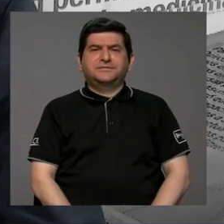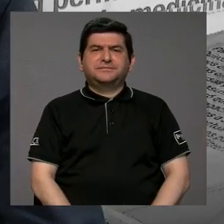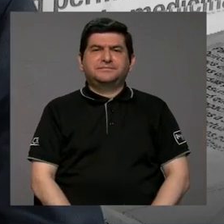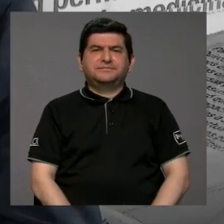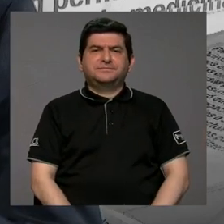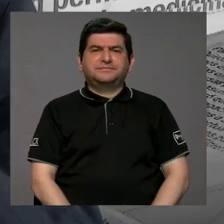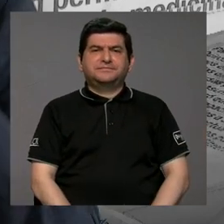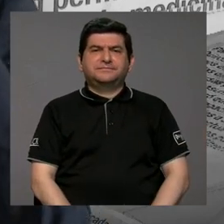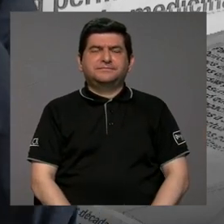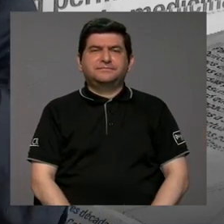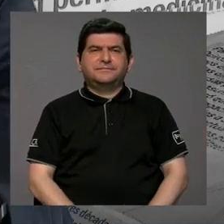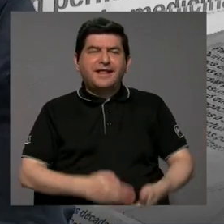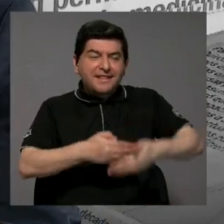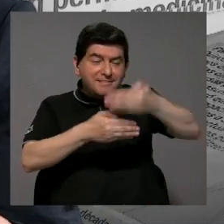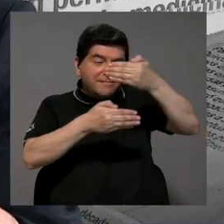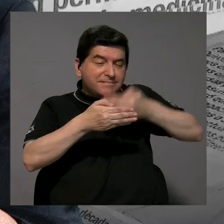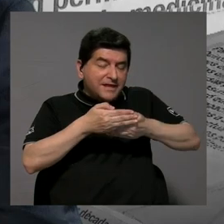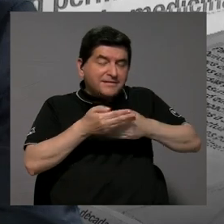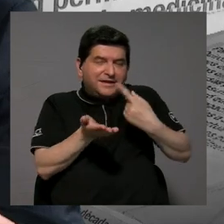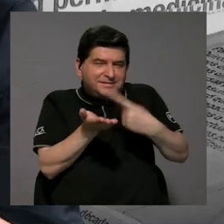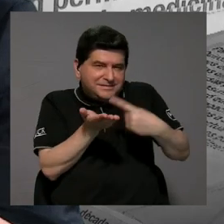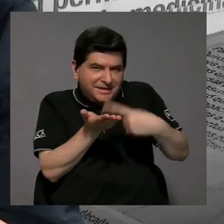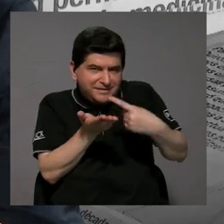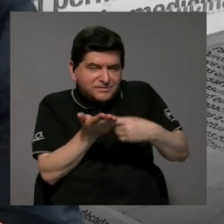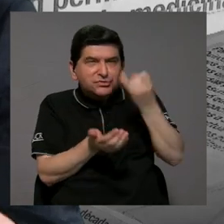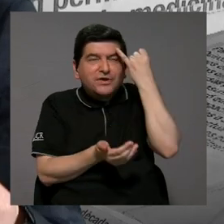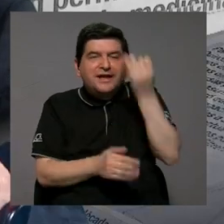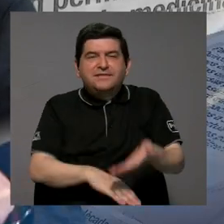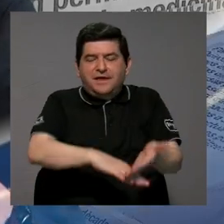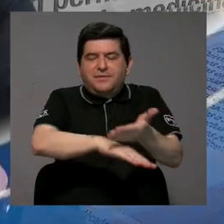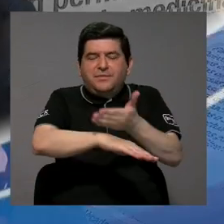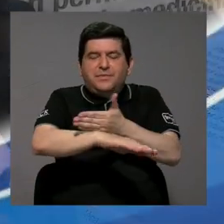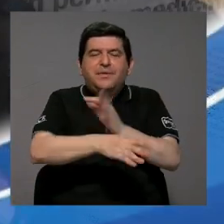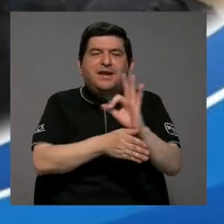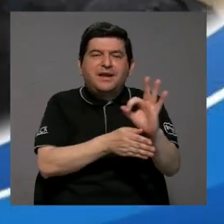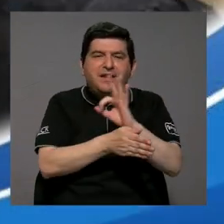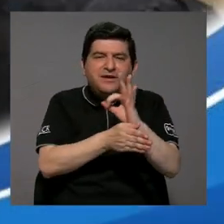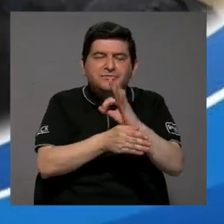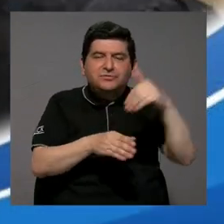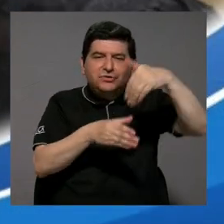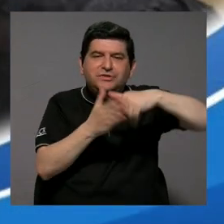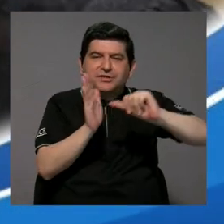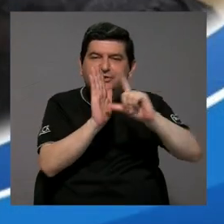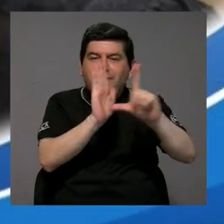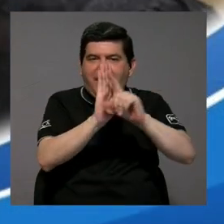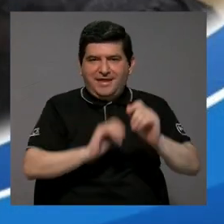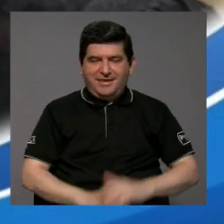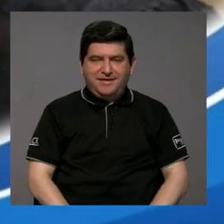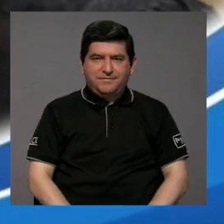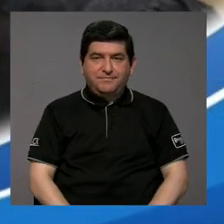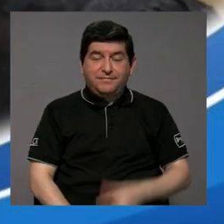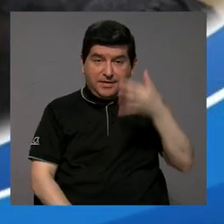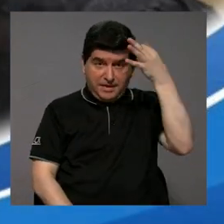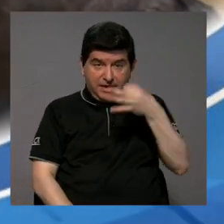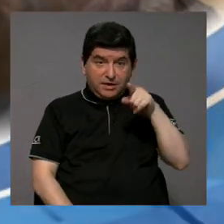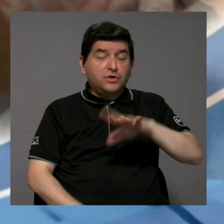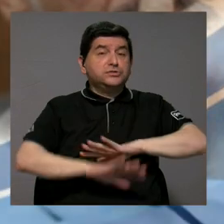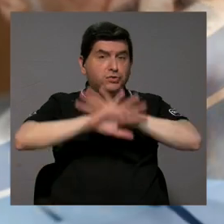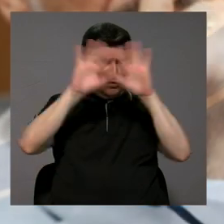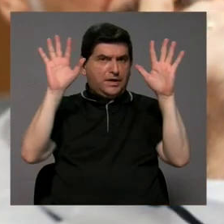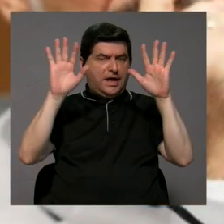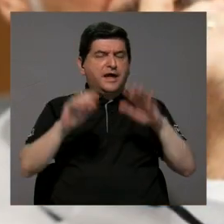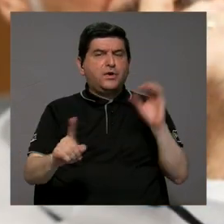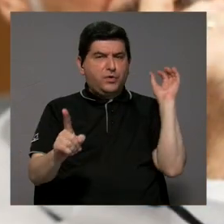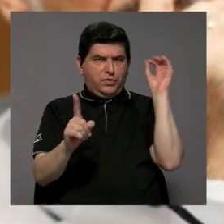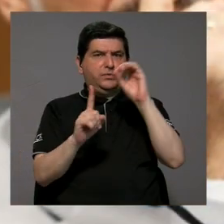telón de fondo de esta discusión la idea es mejorar el desempeño de la Asamblea Legislativa. Y eso creo que hay que tenerlo muy